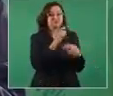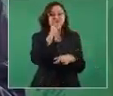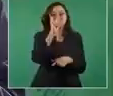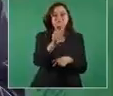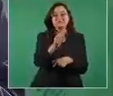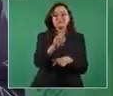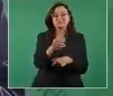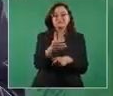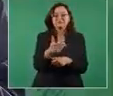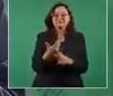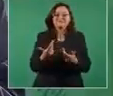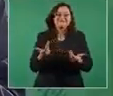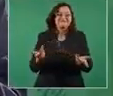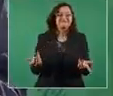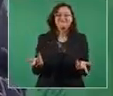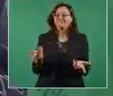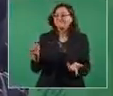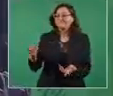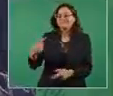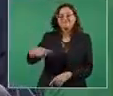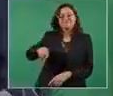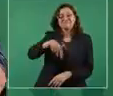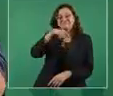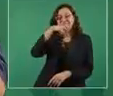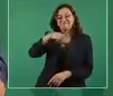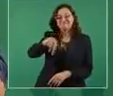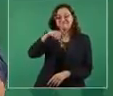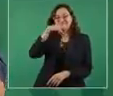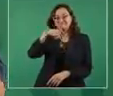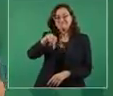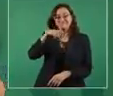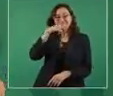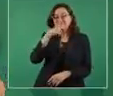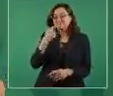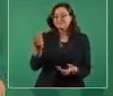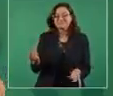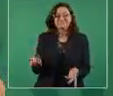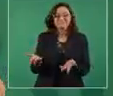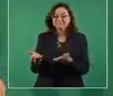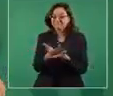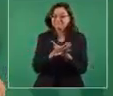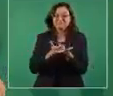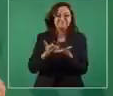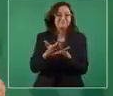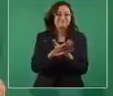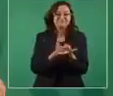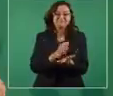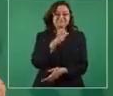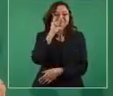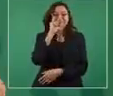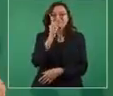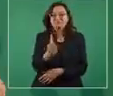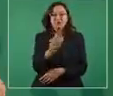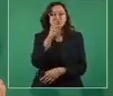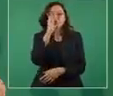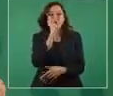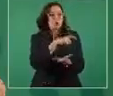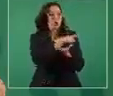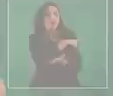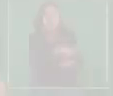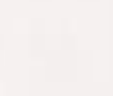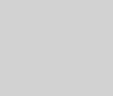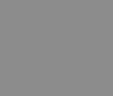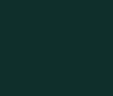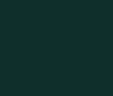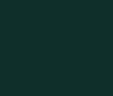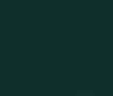pues no se gana poder adquisitivo, poder de compra.